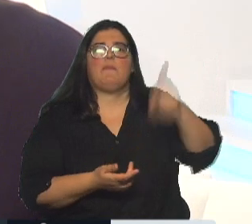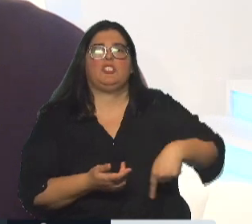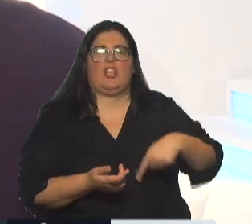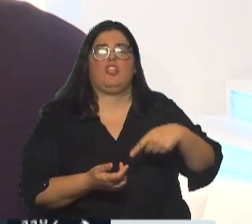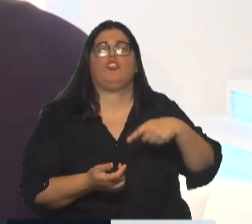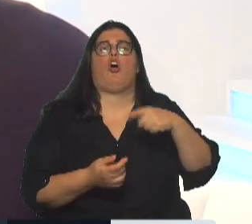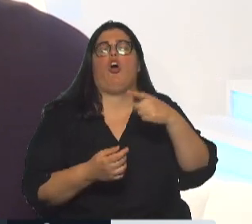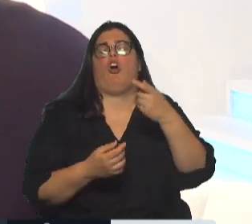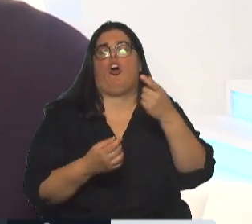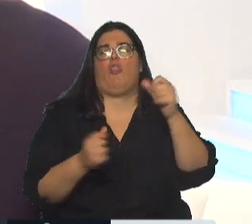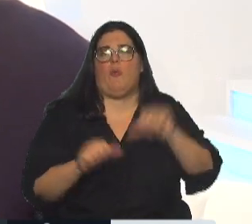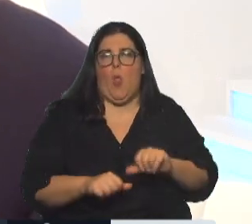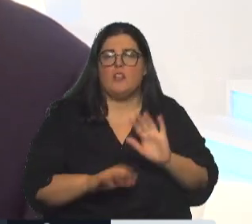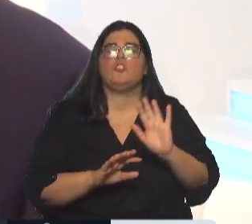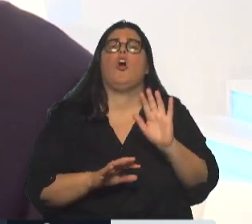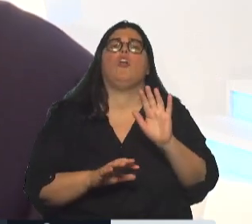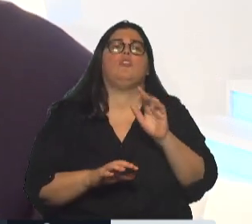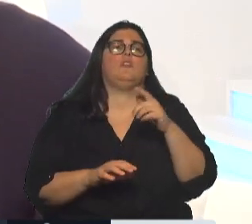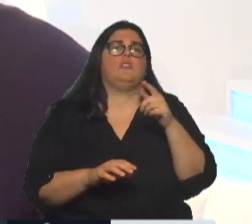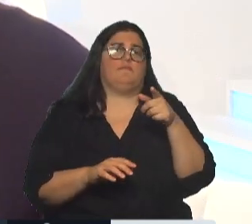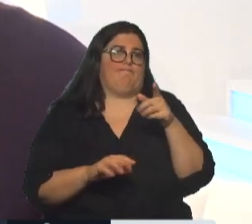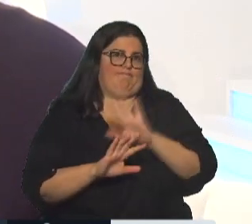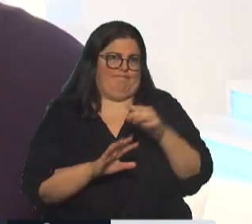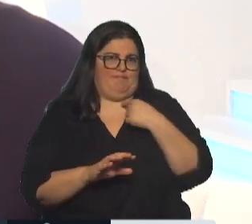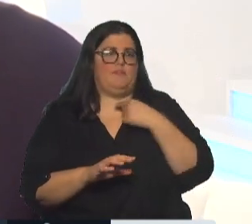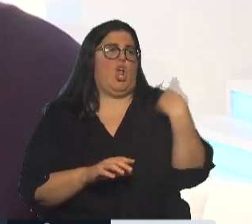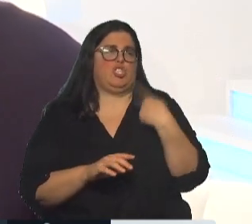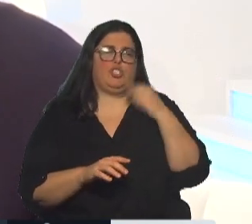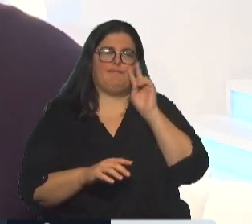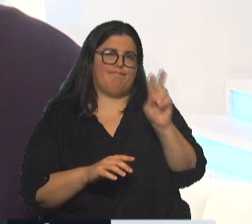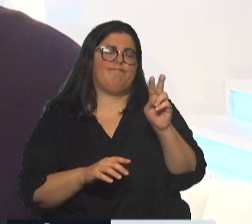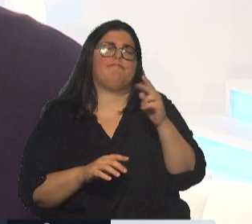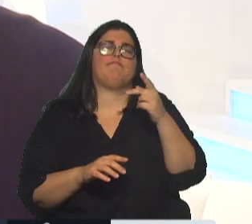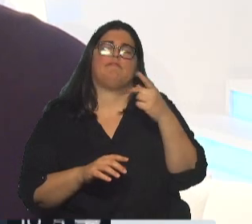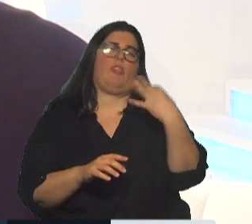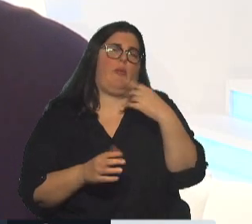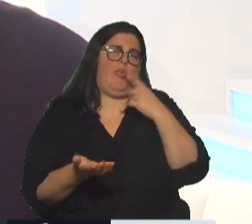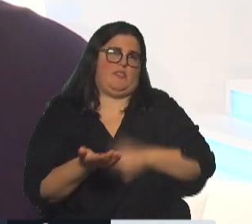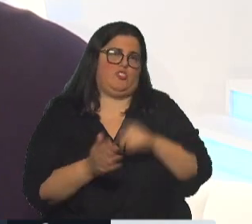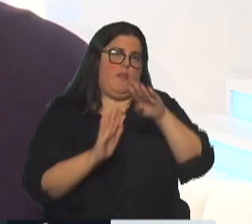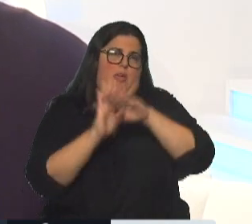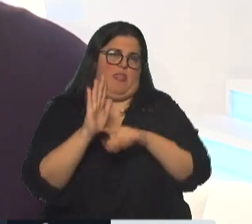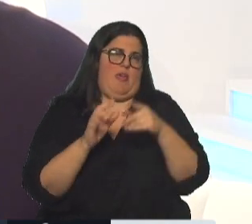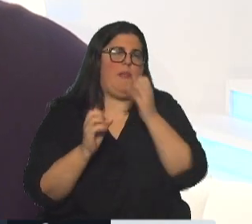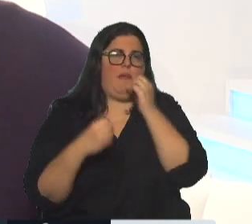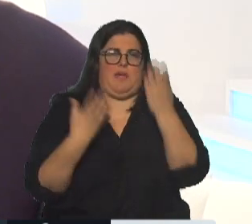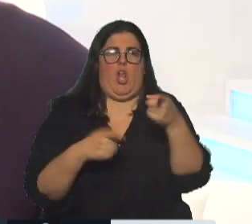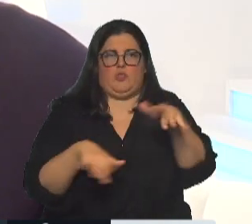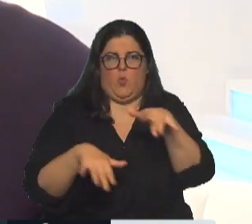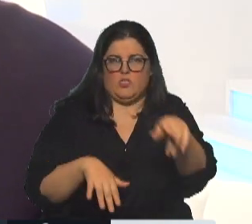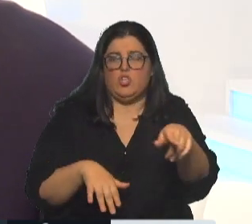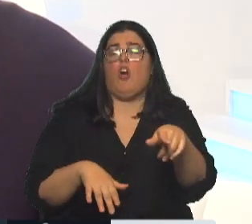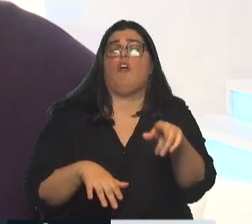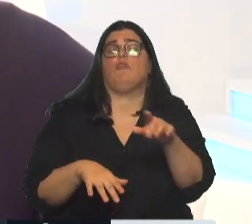devaluación la vamos a tomar. Porque entendemos que así como en el cierre del programa ellos